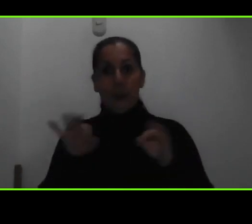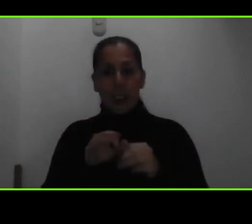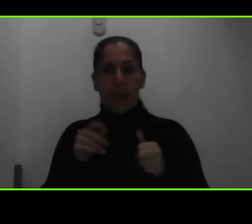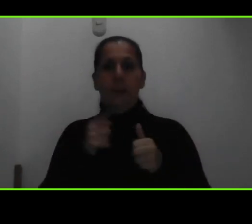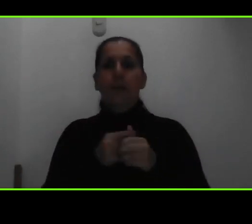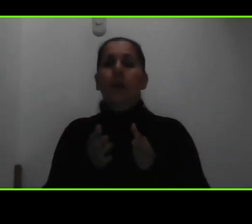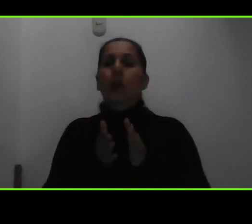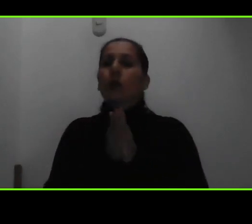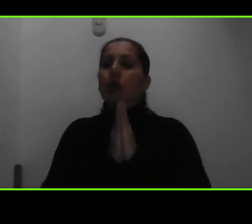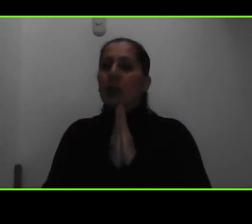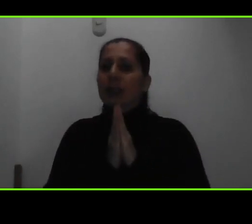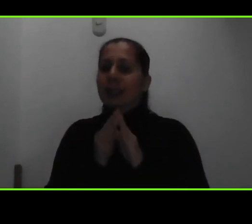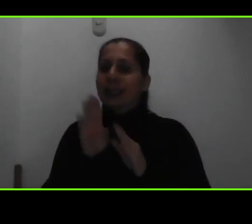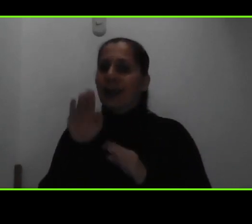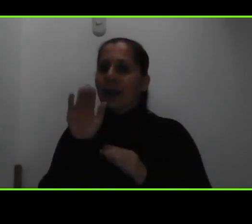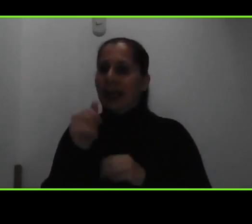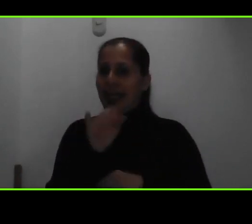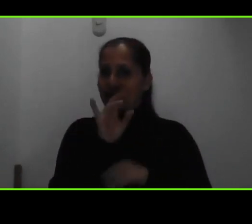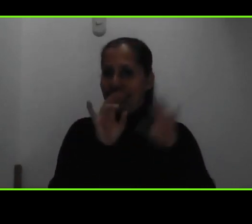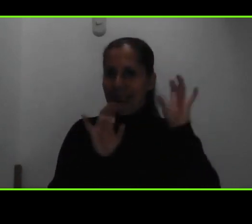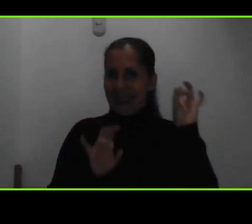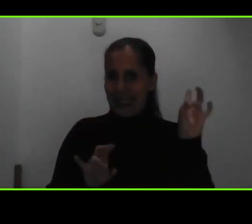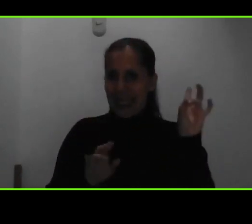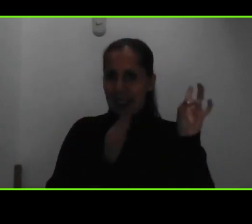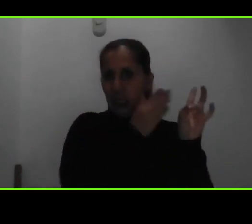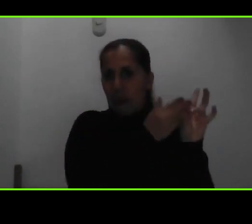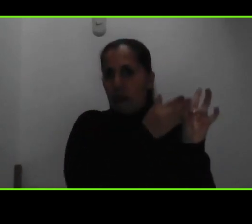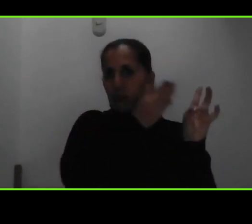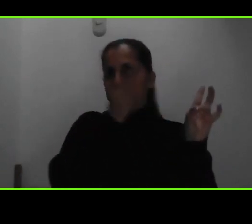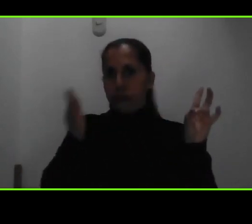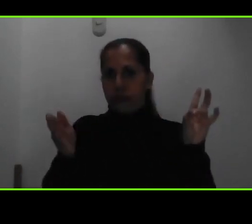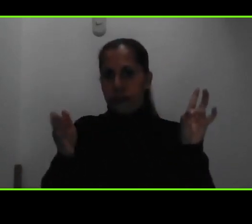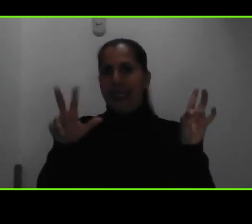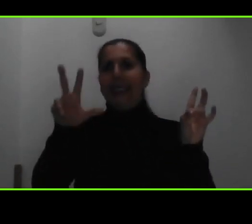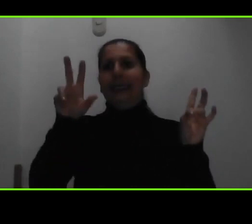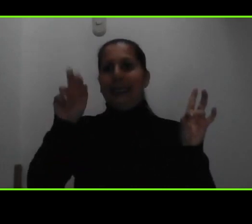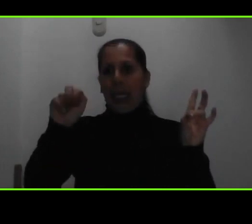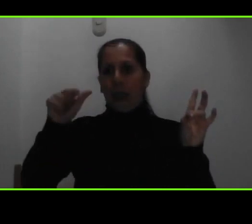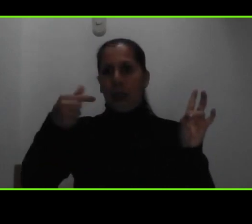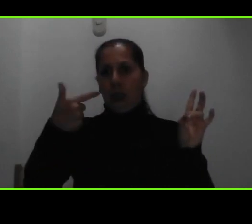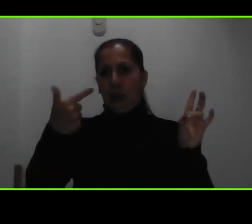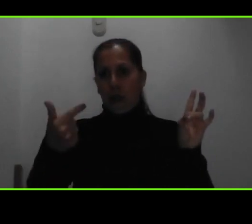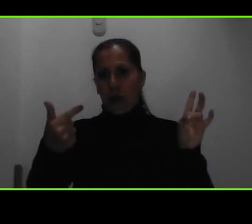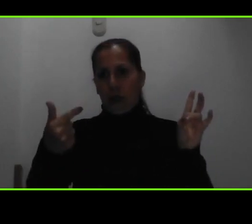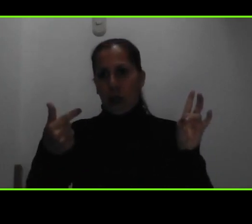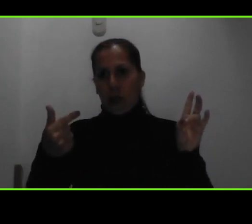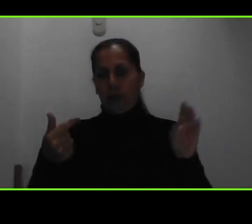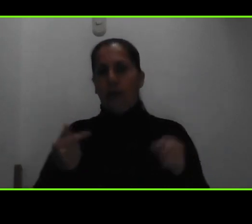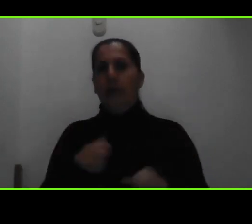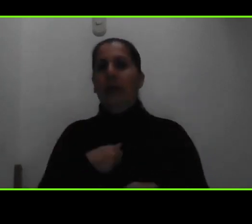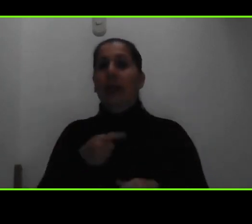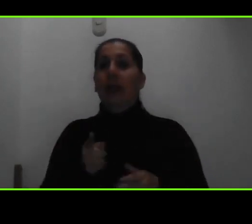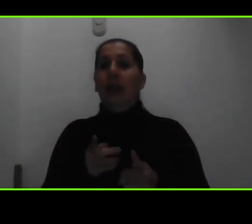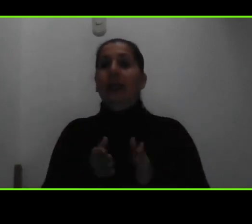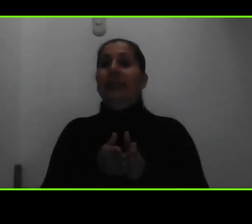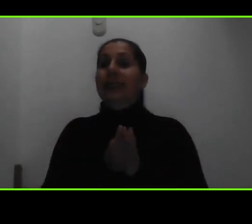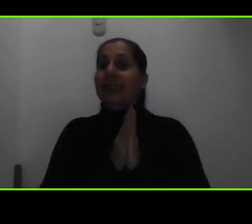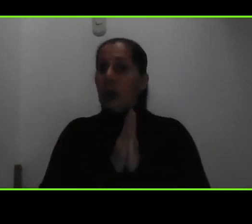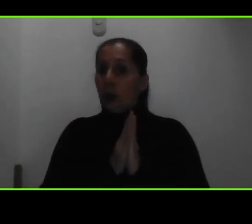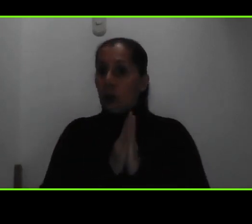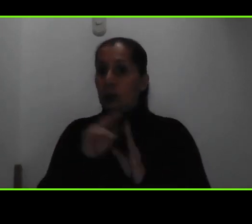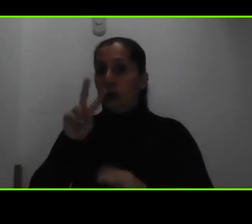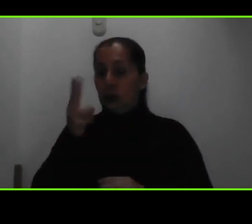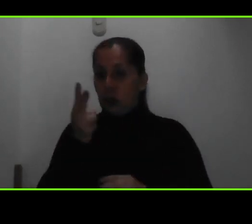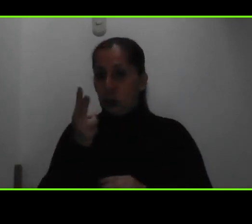beca del 7 al 30 de agosto es la segunda solicitud que realiza la UNED en este 2020